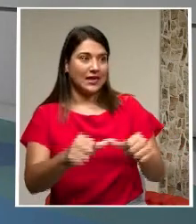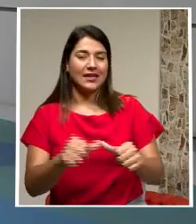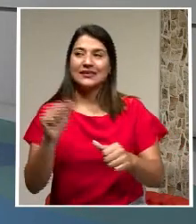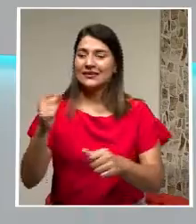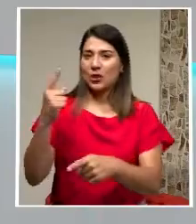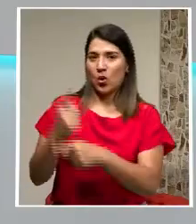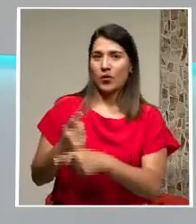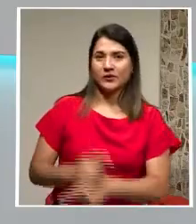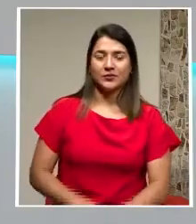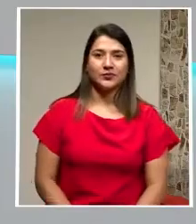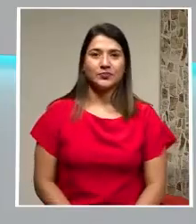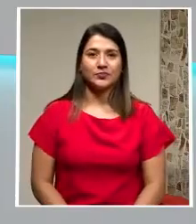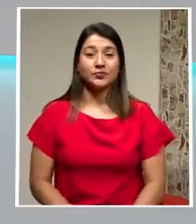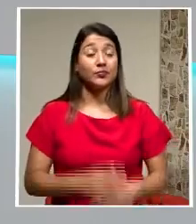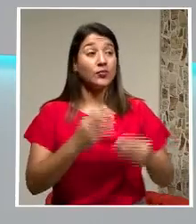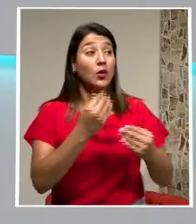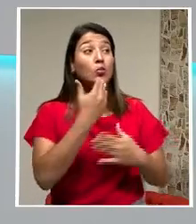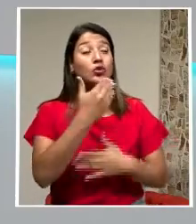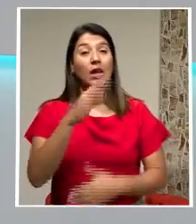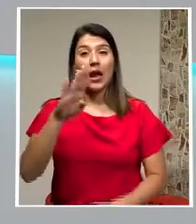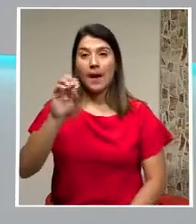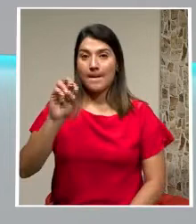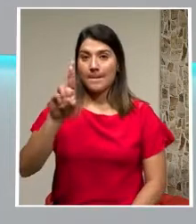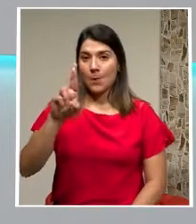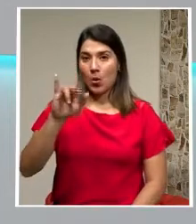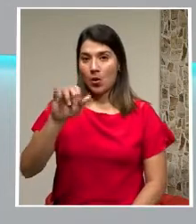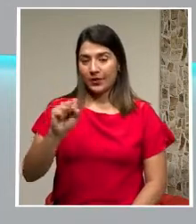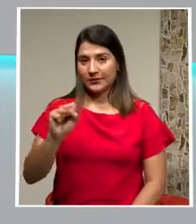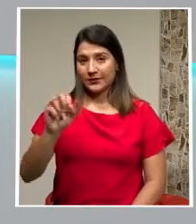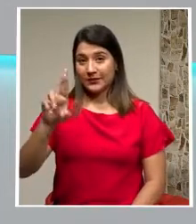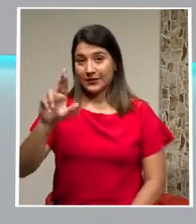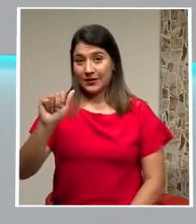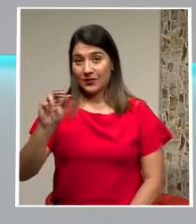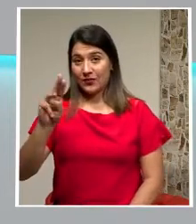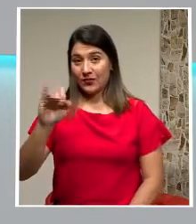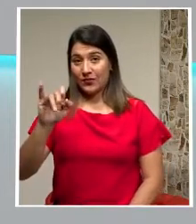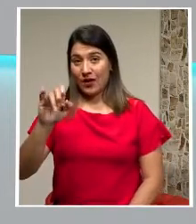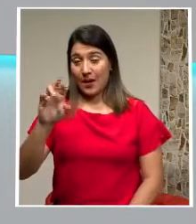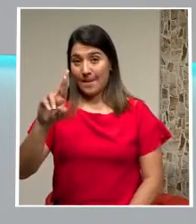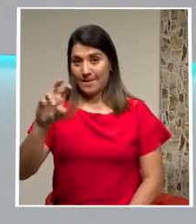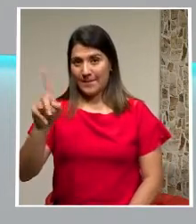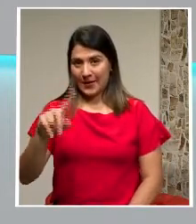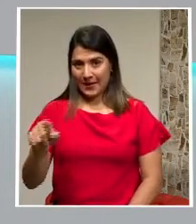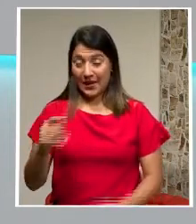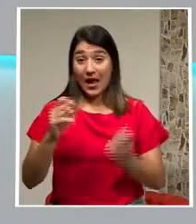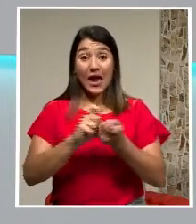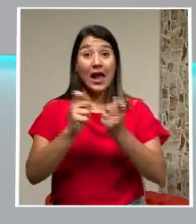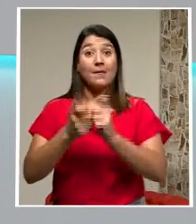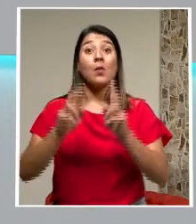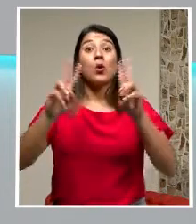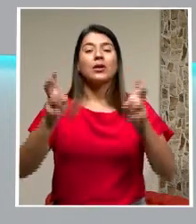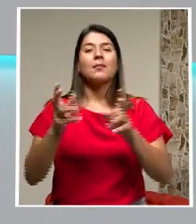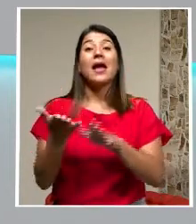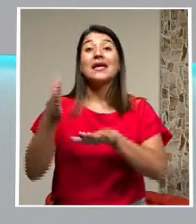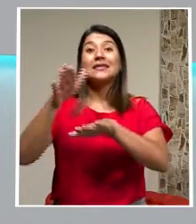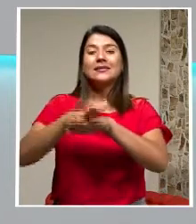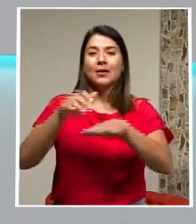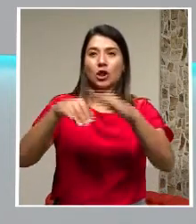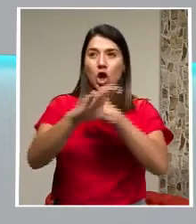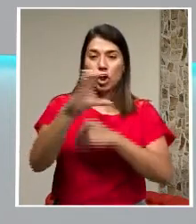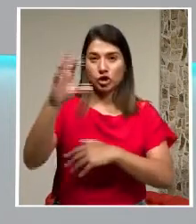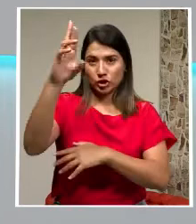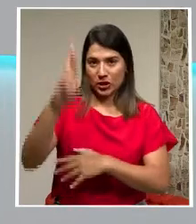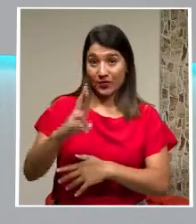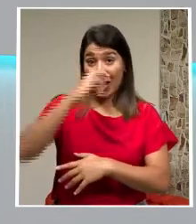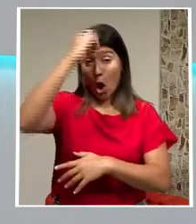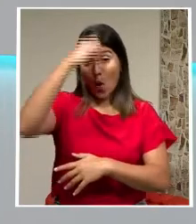es Así es Muchas gracias gracias Boris Ramírez Cambiamos de tema Expertos costarricenses Coinciden con la